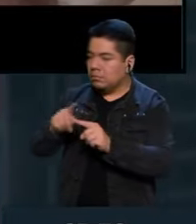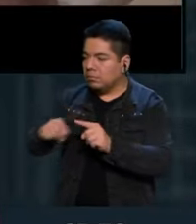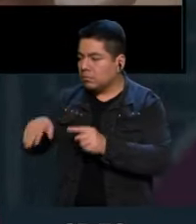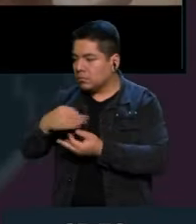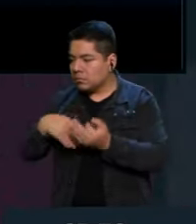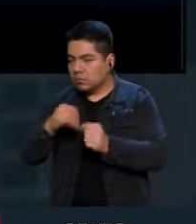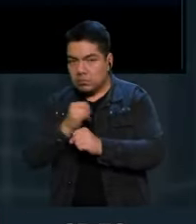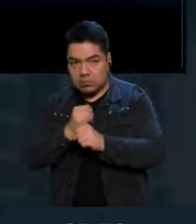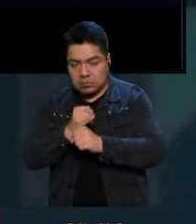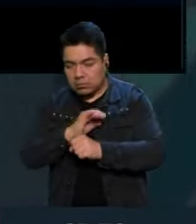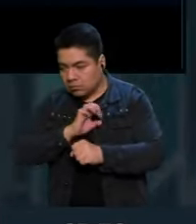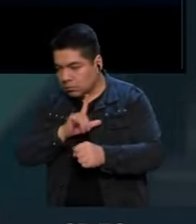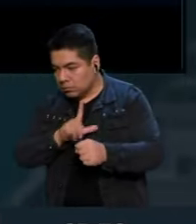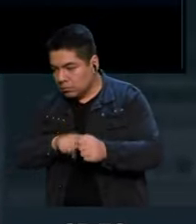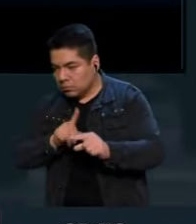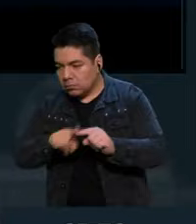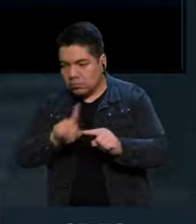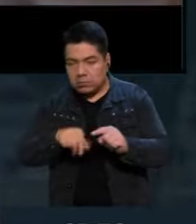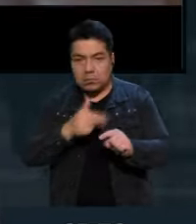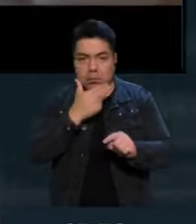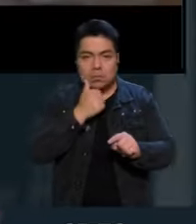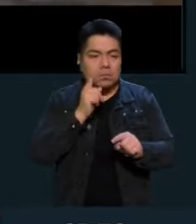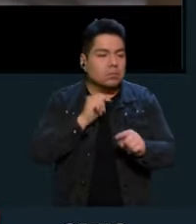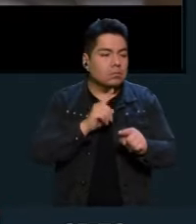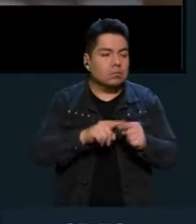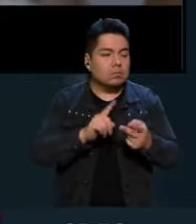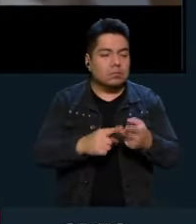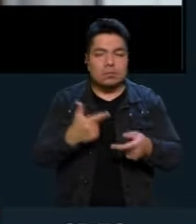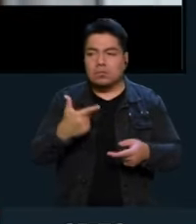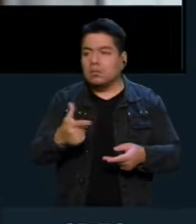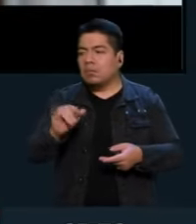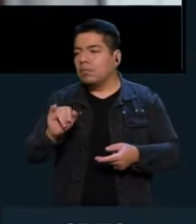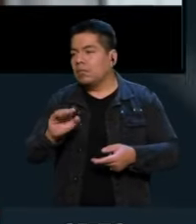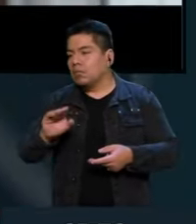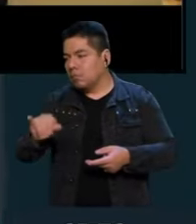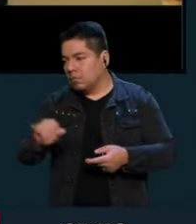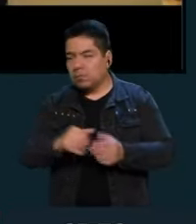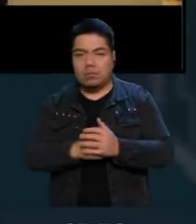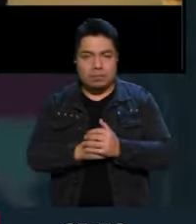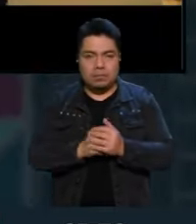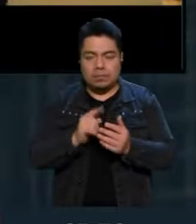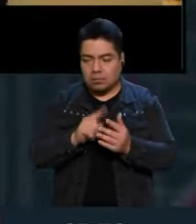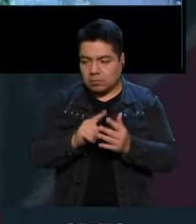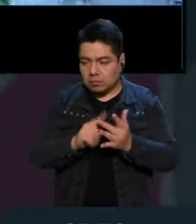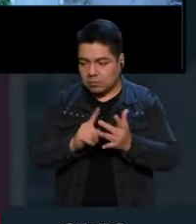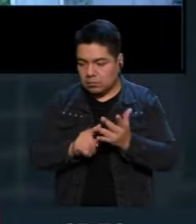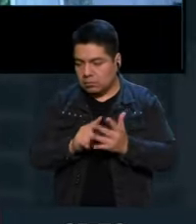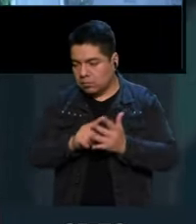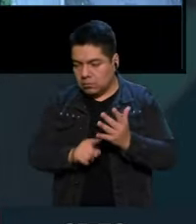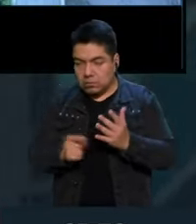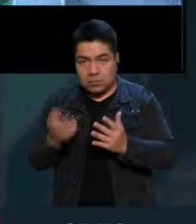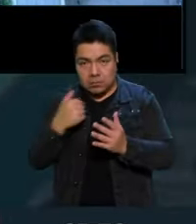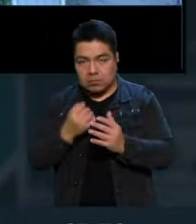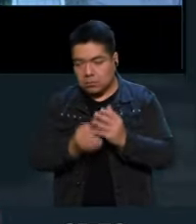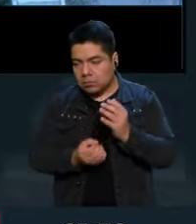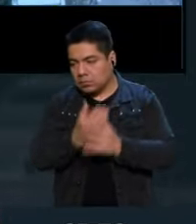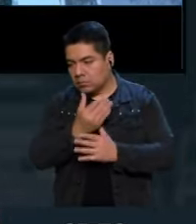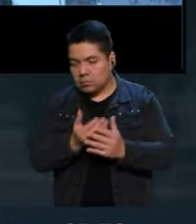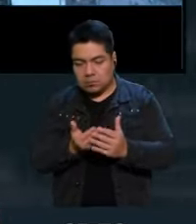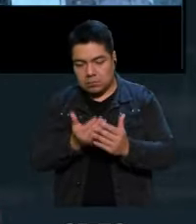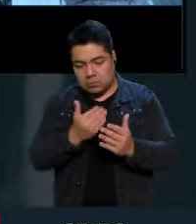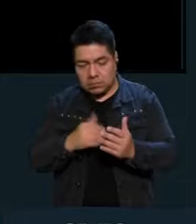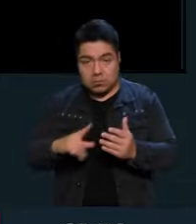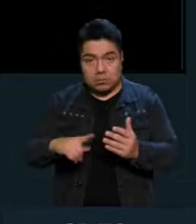forenses, lo que decía el GIEI en ese momento. Salió antes de que entrara este nuevo gobierno y que se